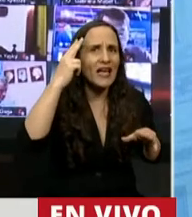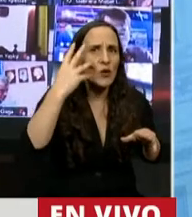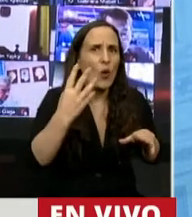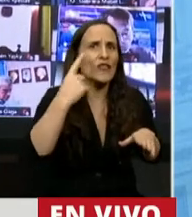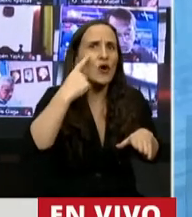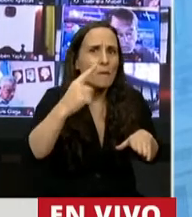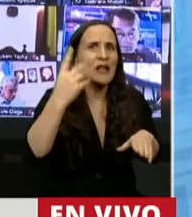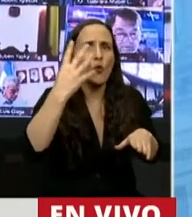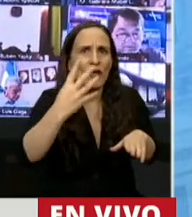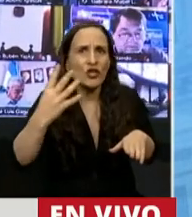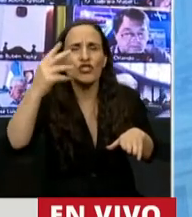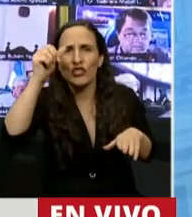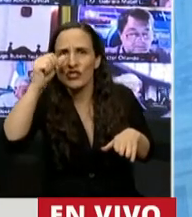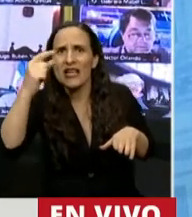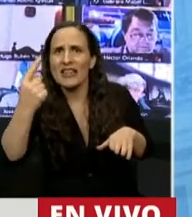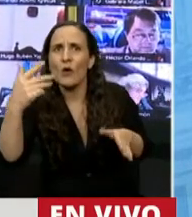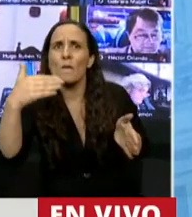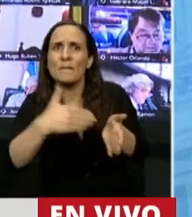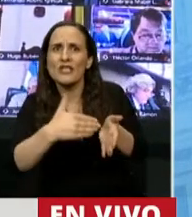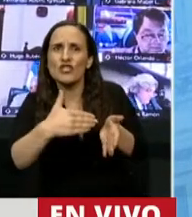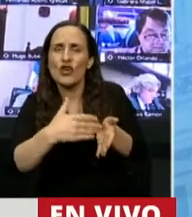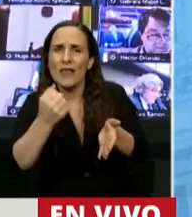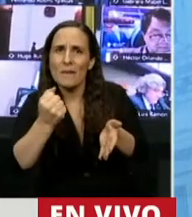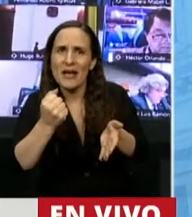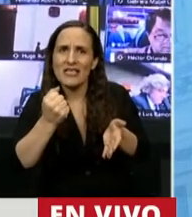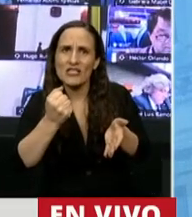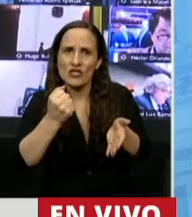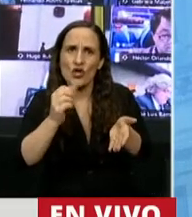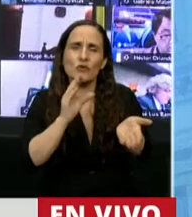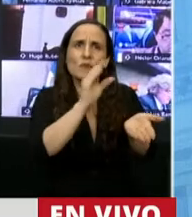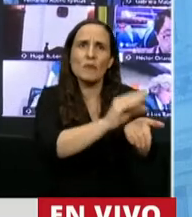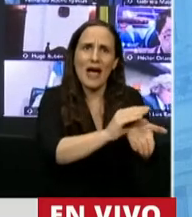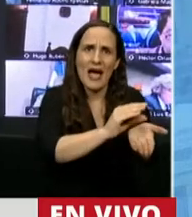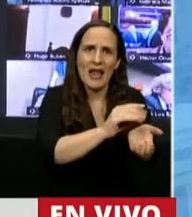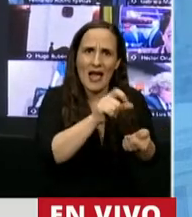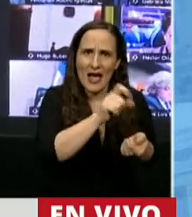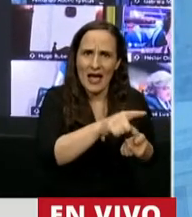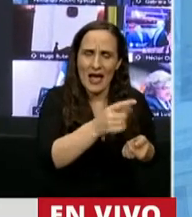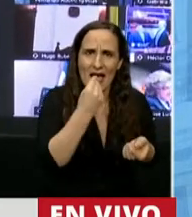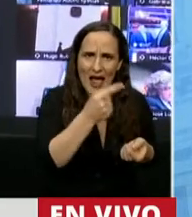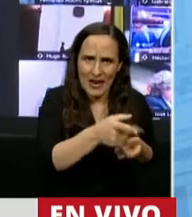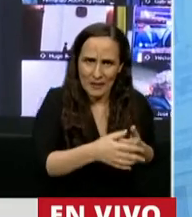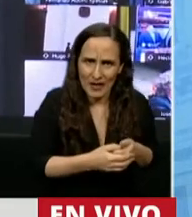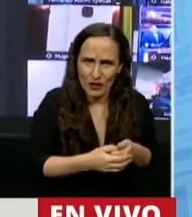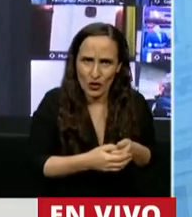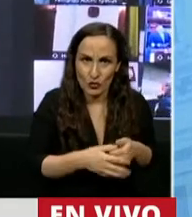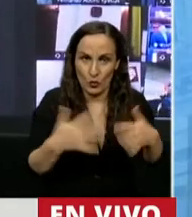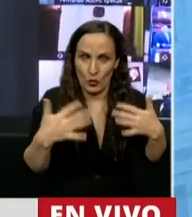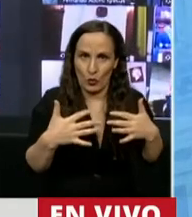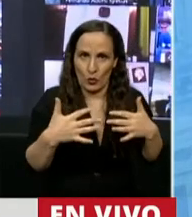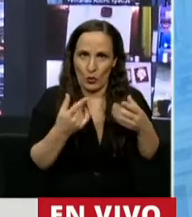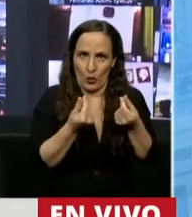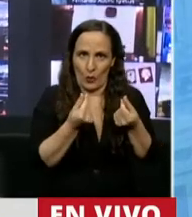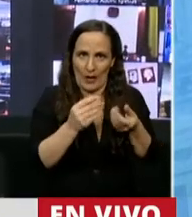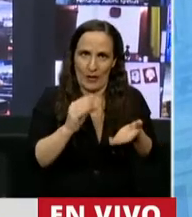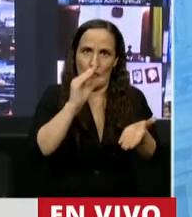.461 millones de pesos para políticas alimentarias. Nada más y nada menos. Gran monto y grandes